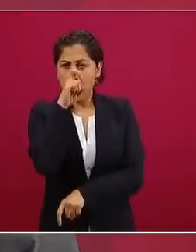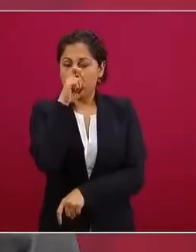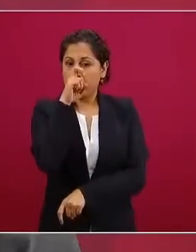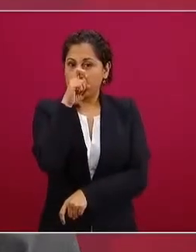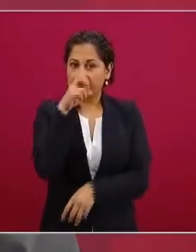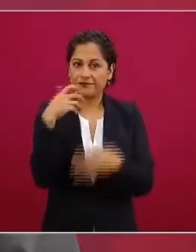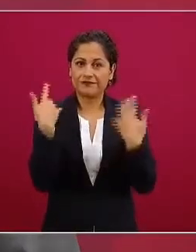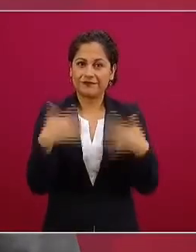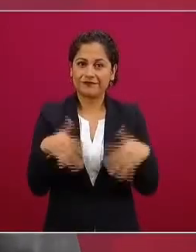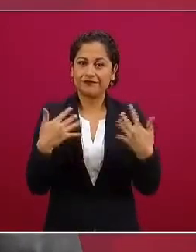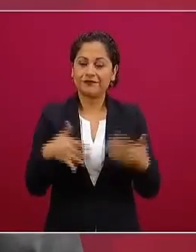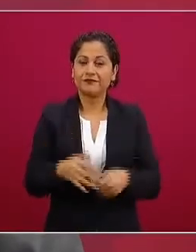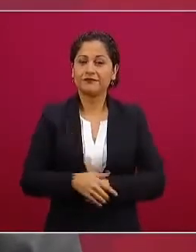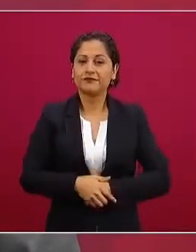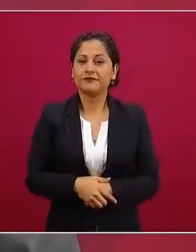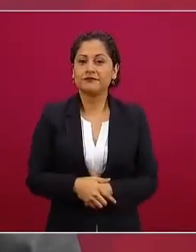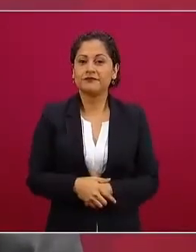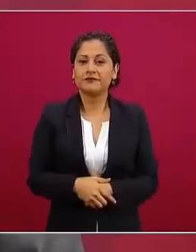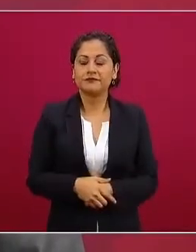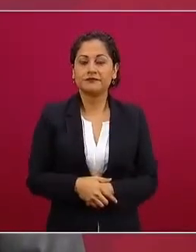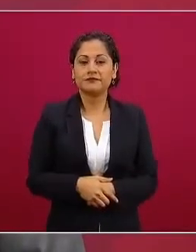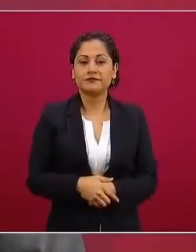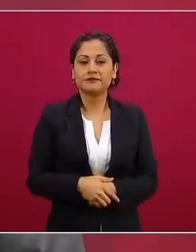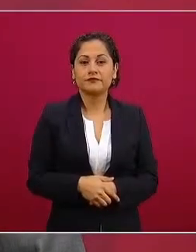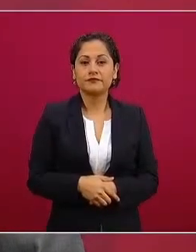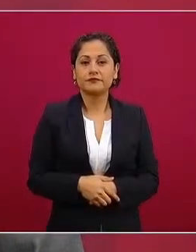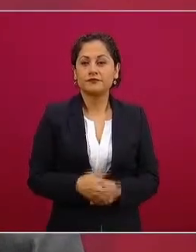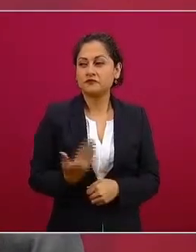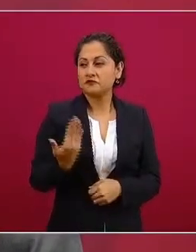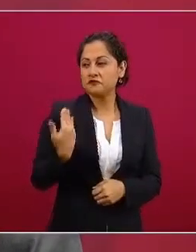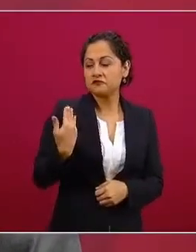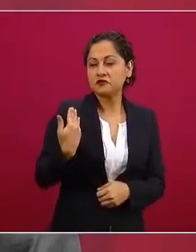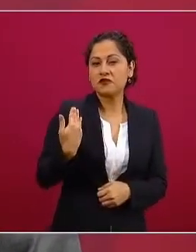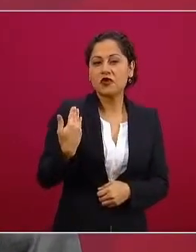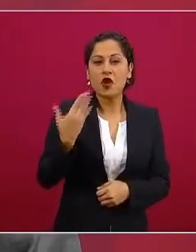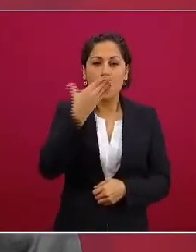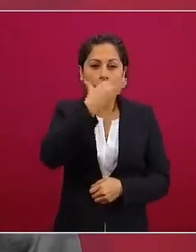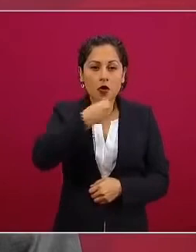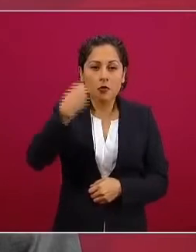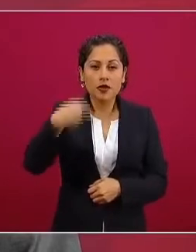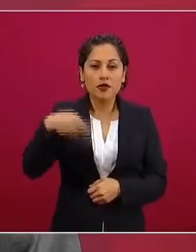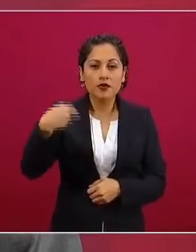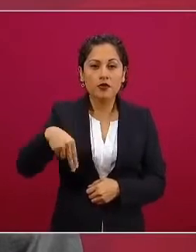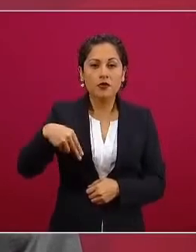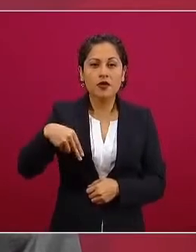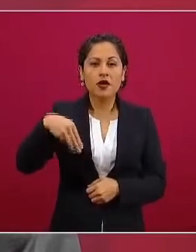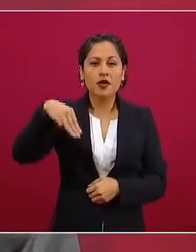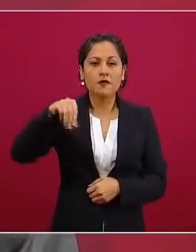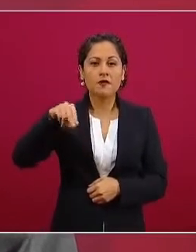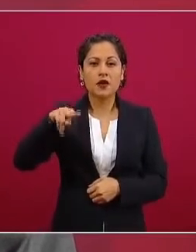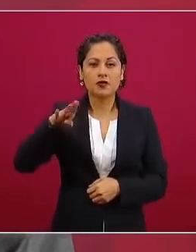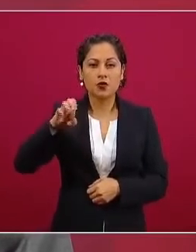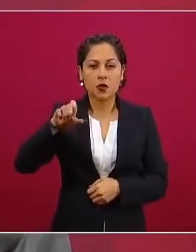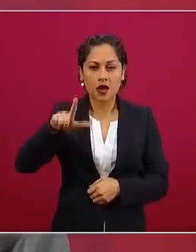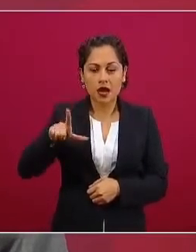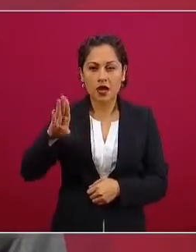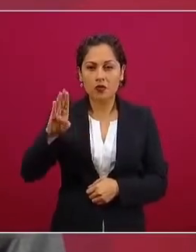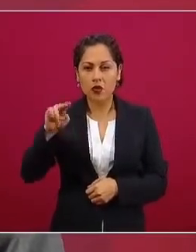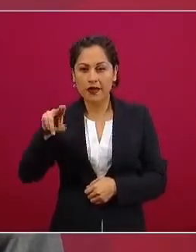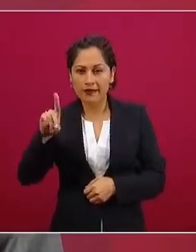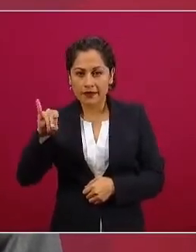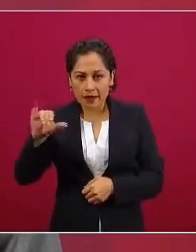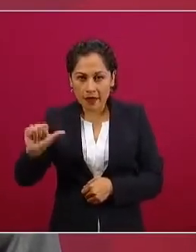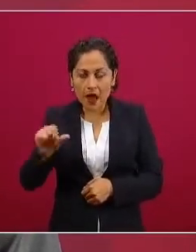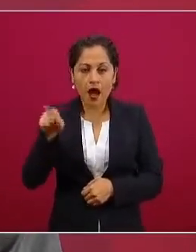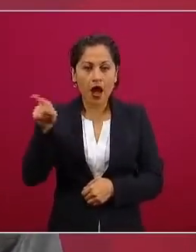recientemente Manuel Buendía un buen periodista